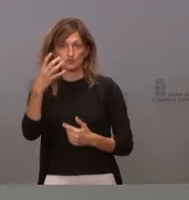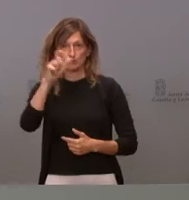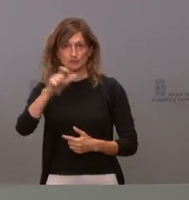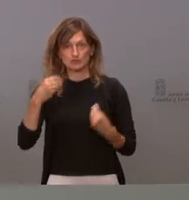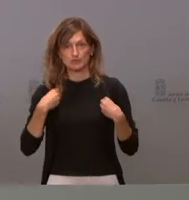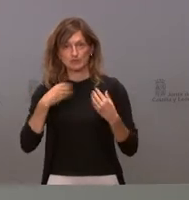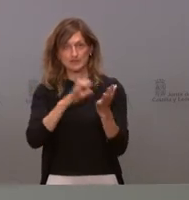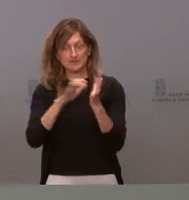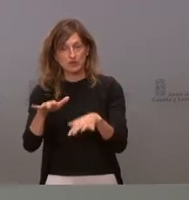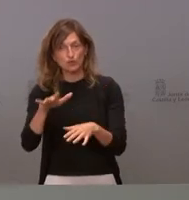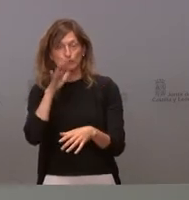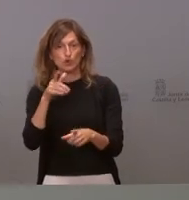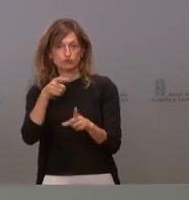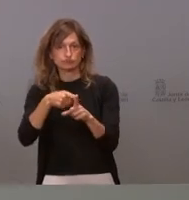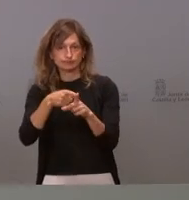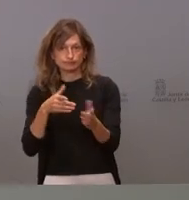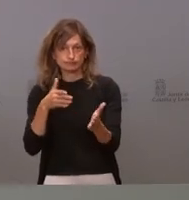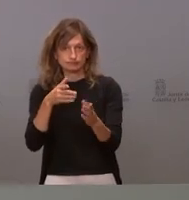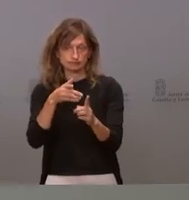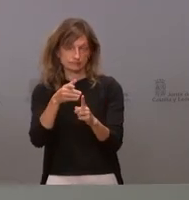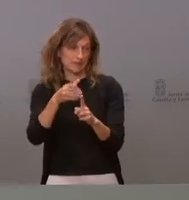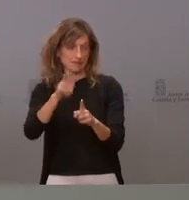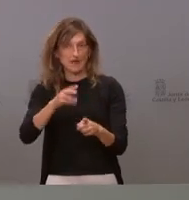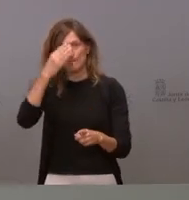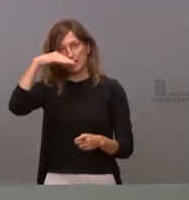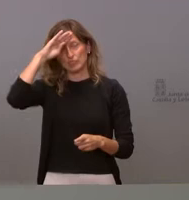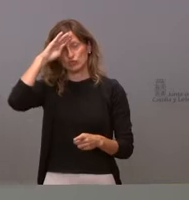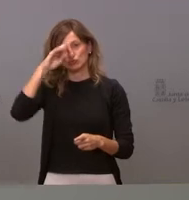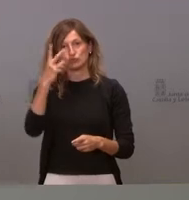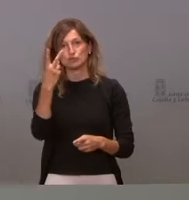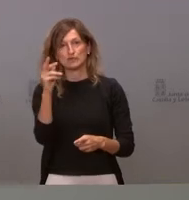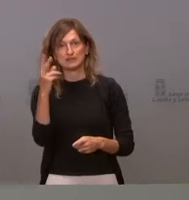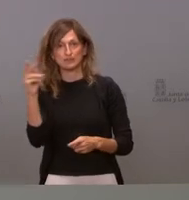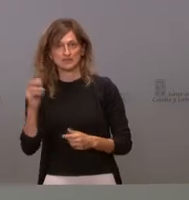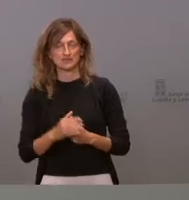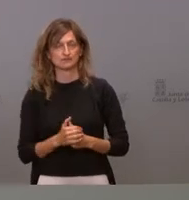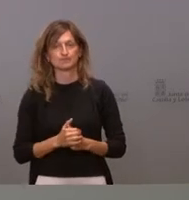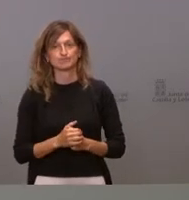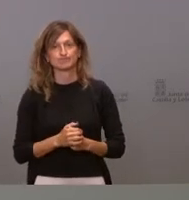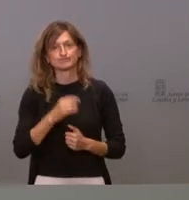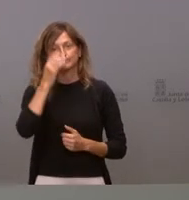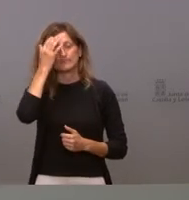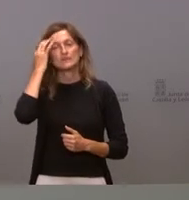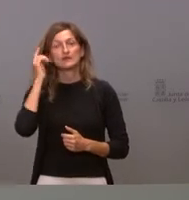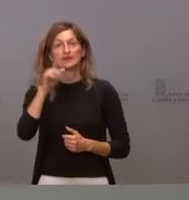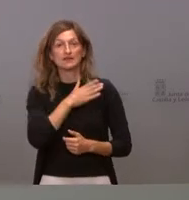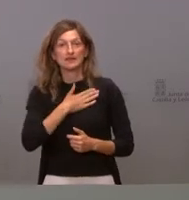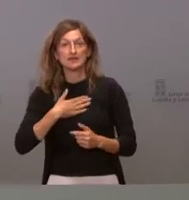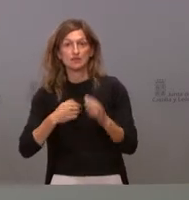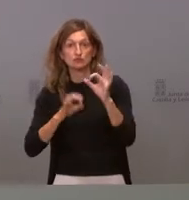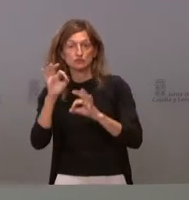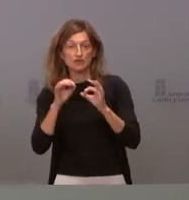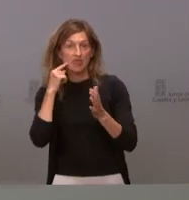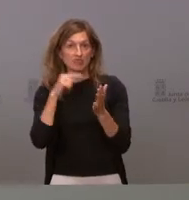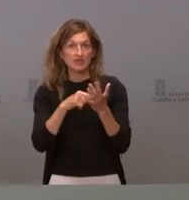Castilla y León que usamos como referencia del padrón 2020. Habíamos previsto llegar a esta cifra entre